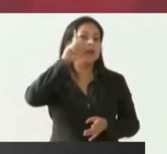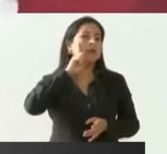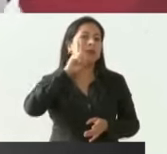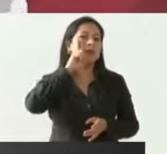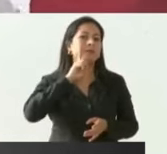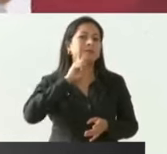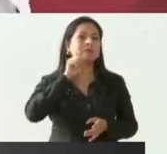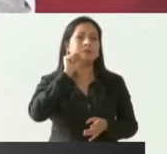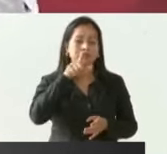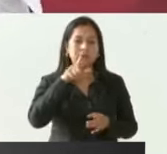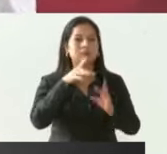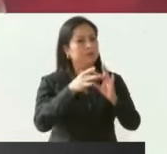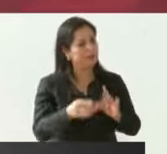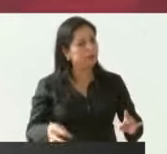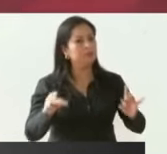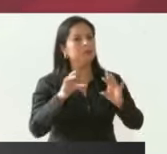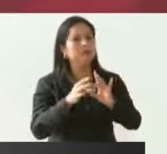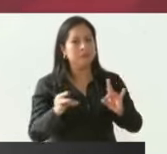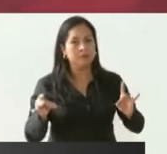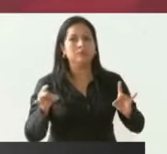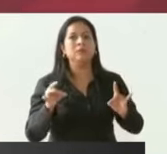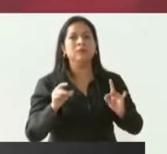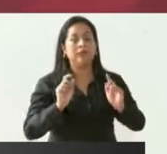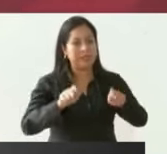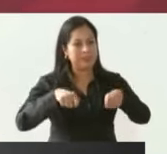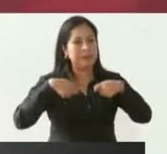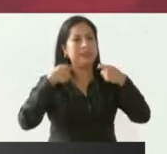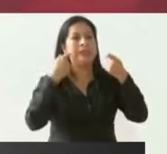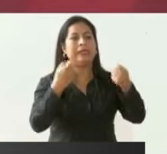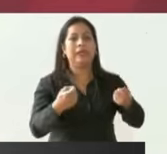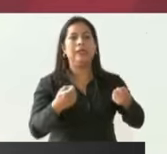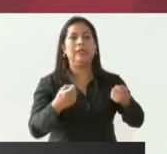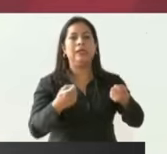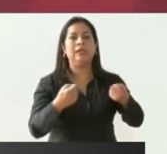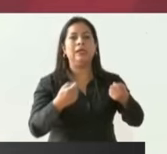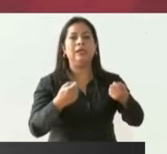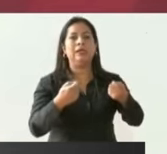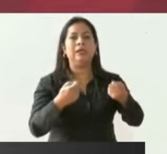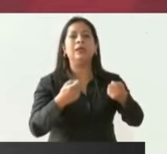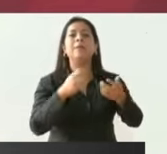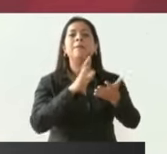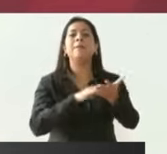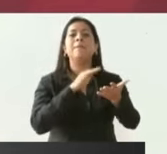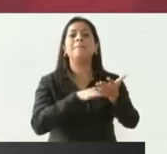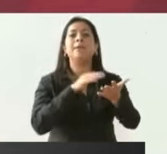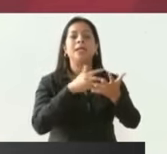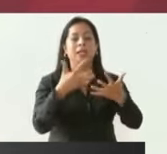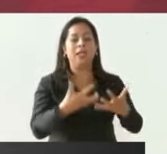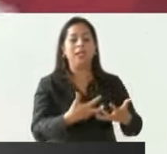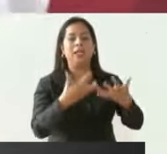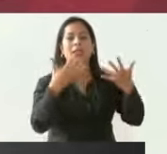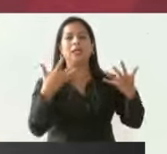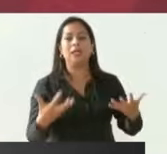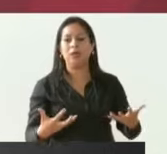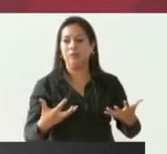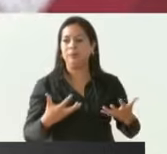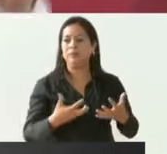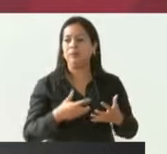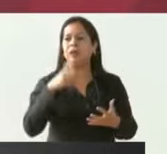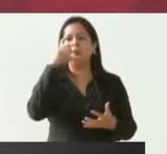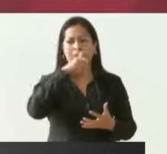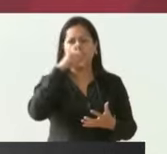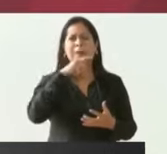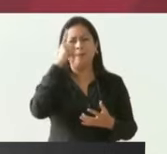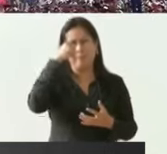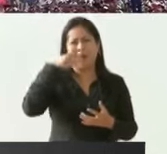les van a entregar las escrituras del terreno para la